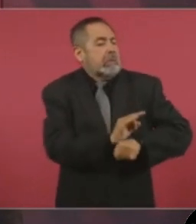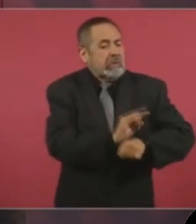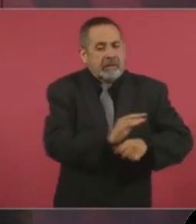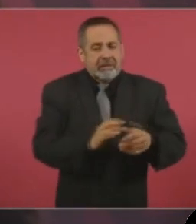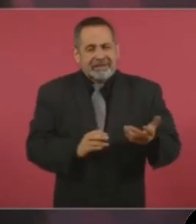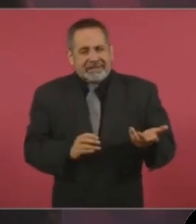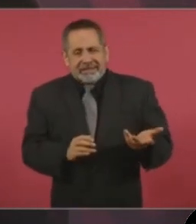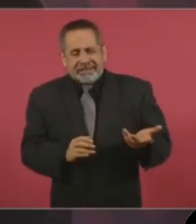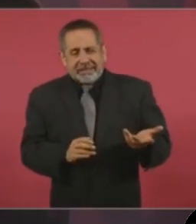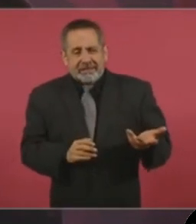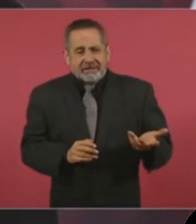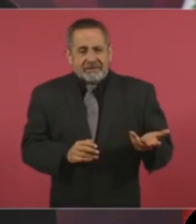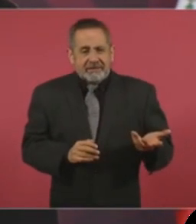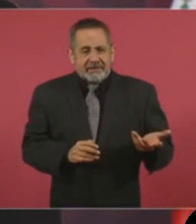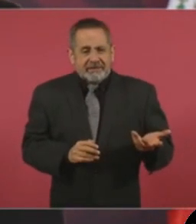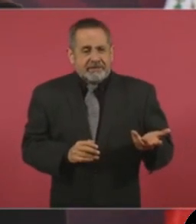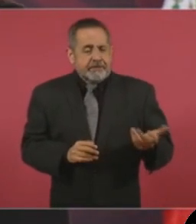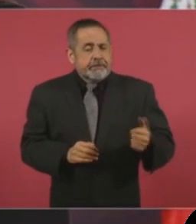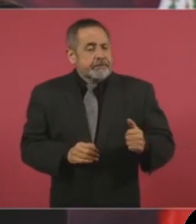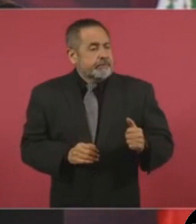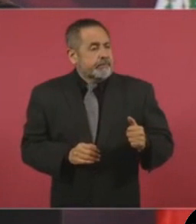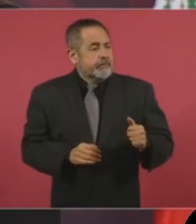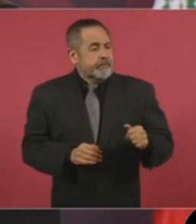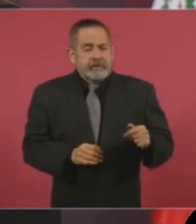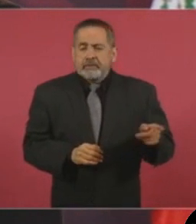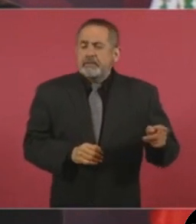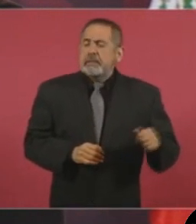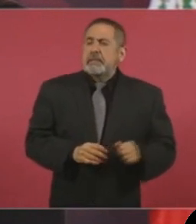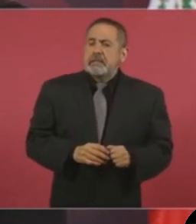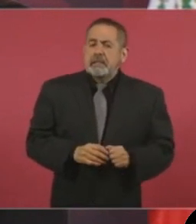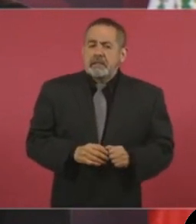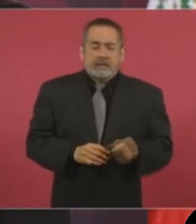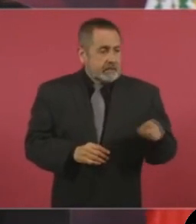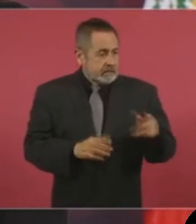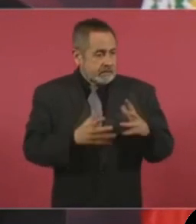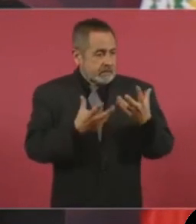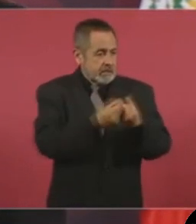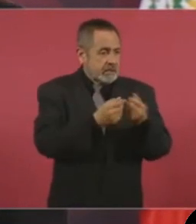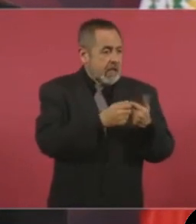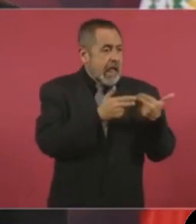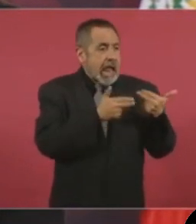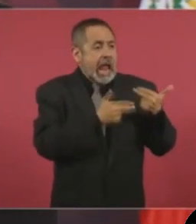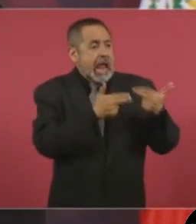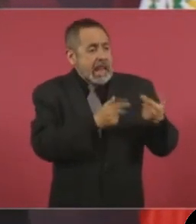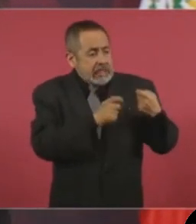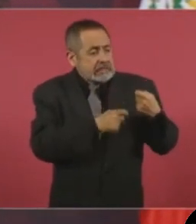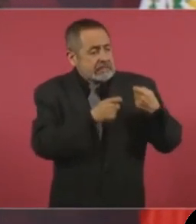atendiendo asuntos vinculados con herencias,